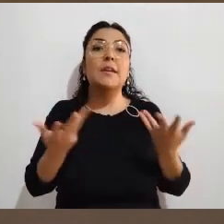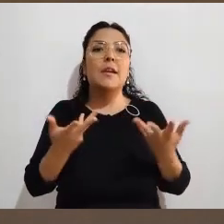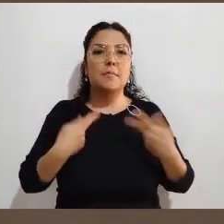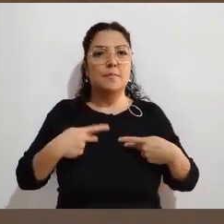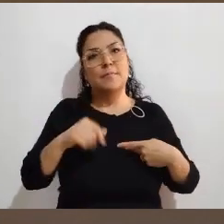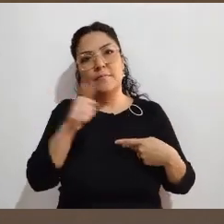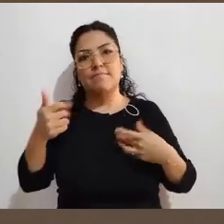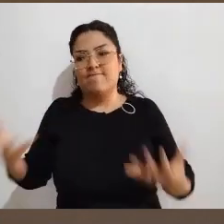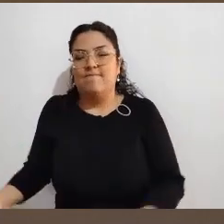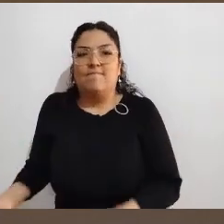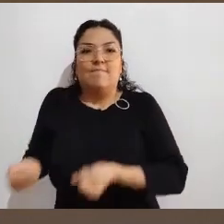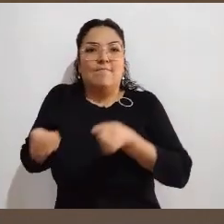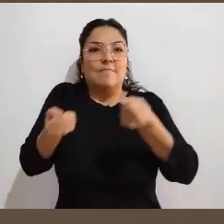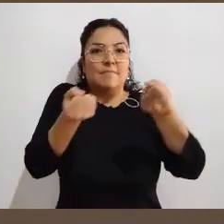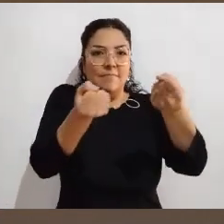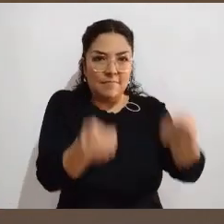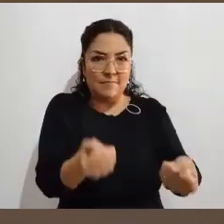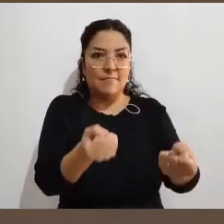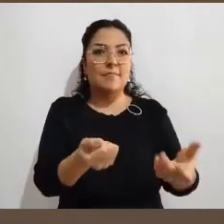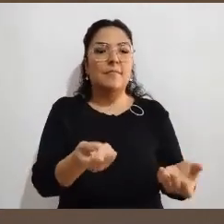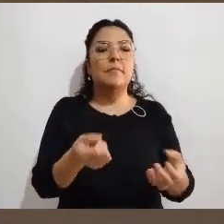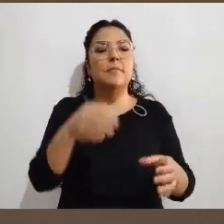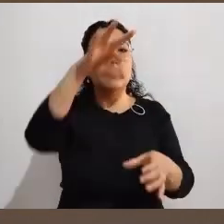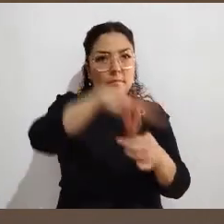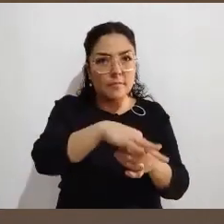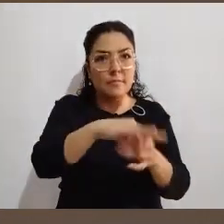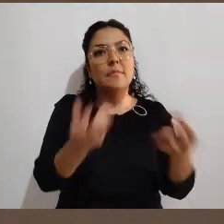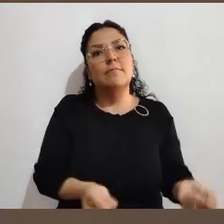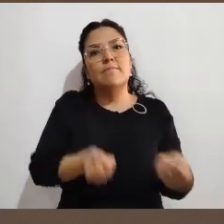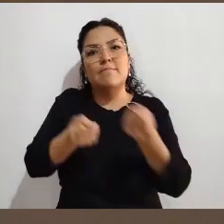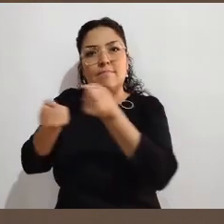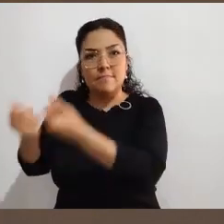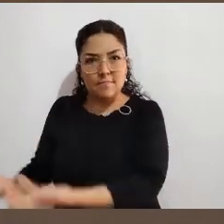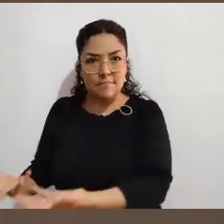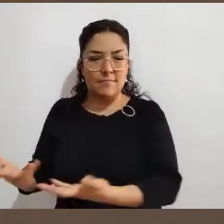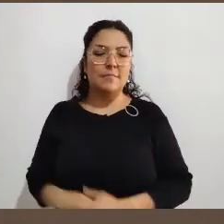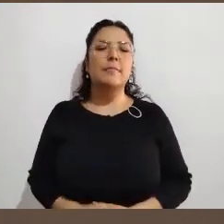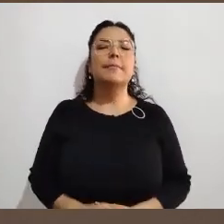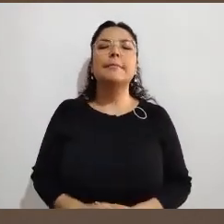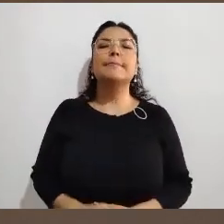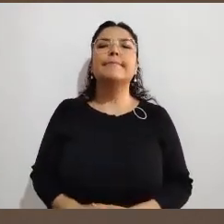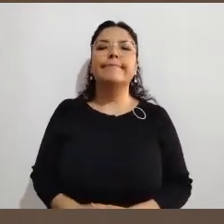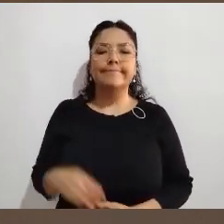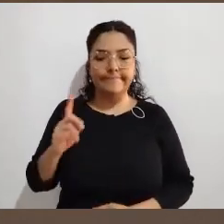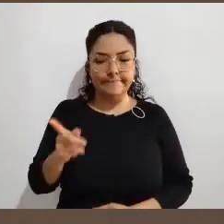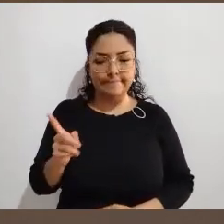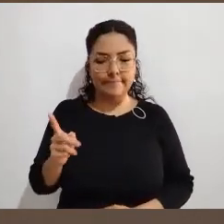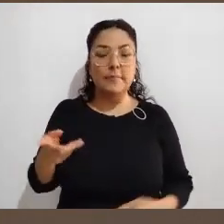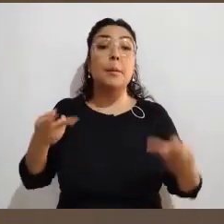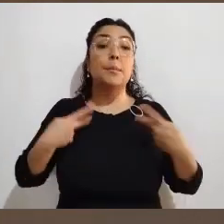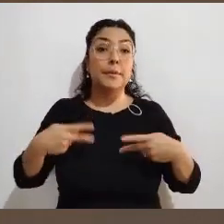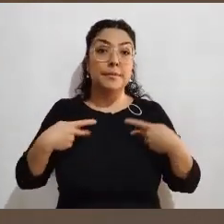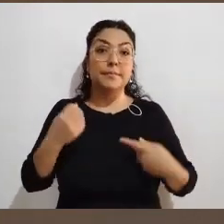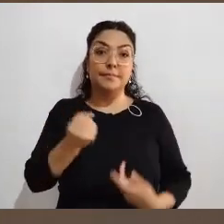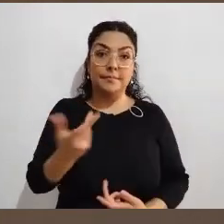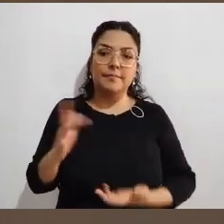y poder entrar con su silla de ruedas. Tenemos que pensar, en el caso de este tipo de personas en situación de